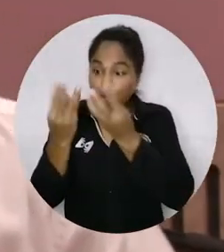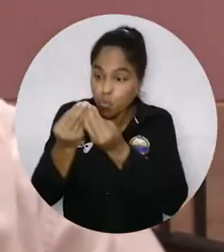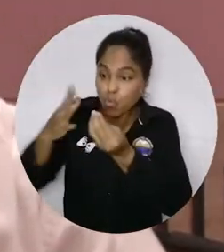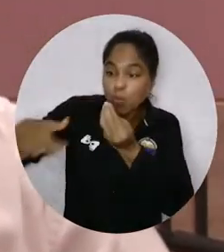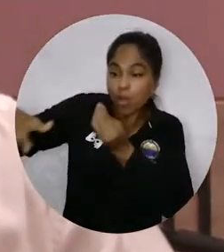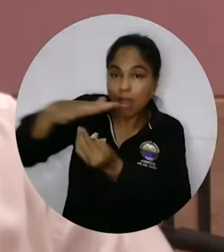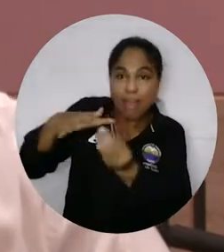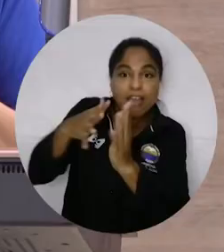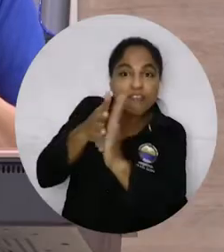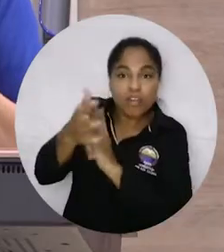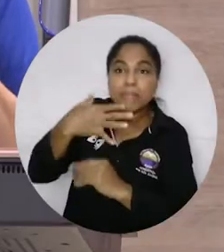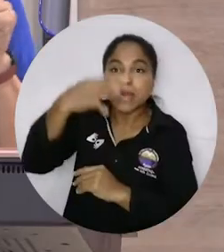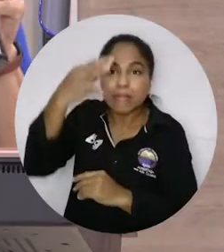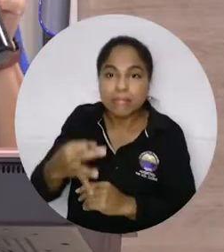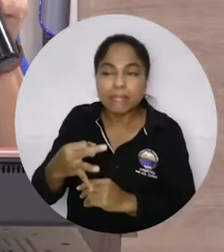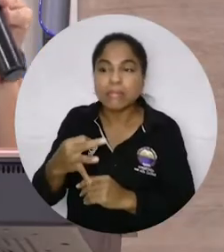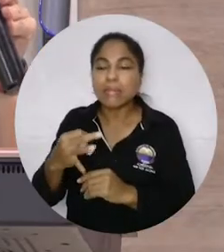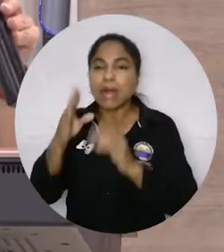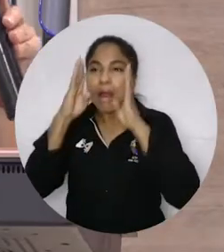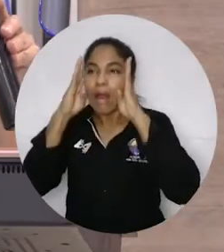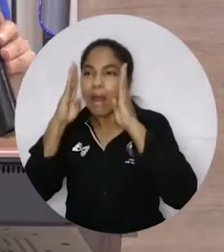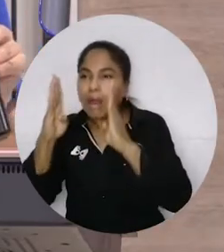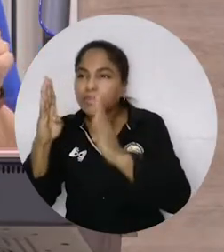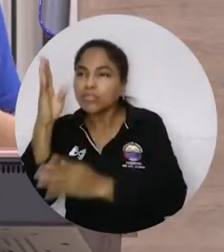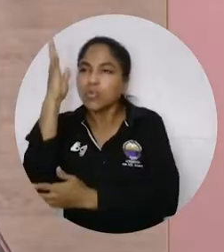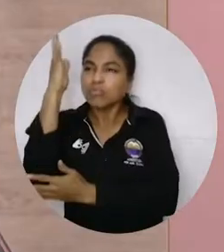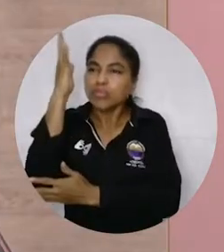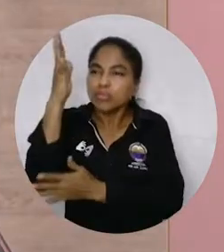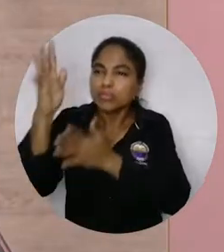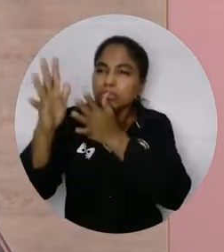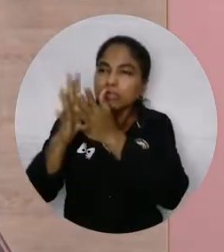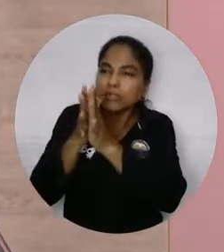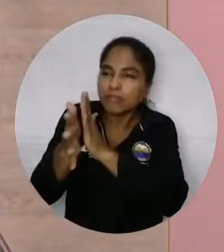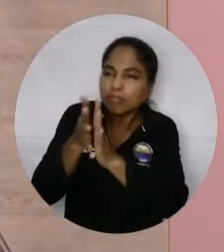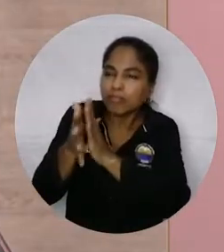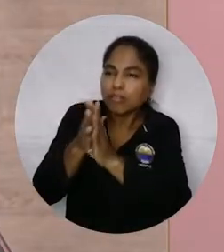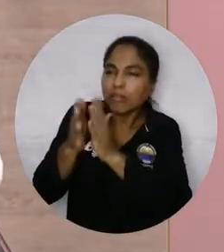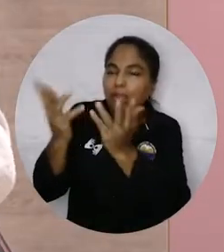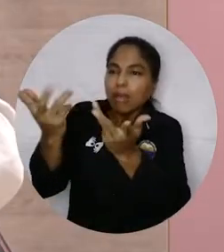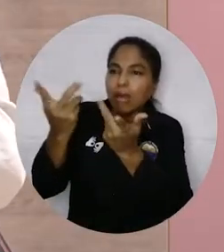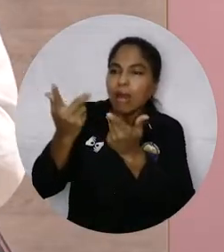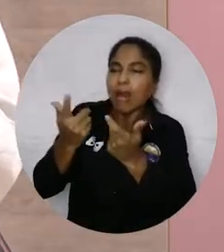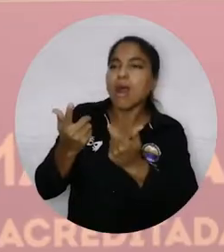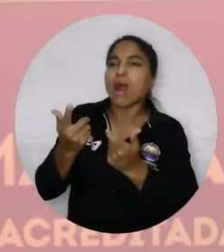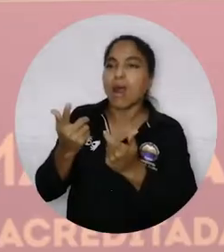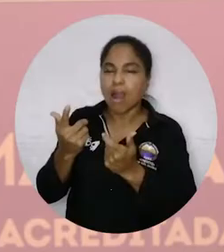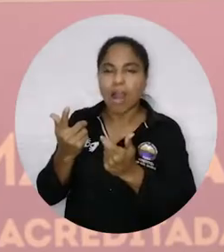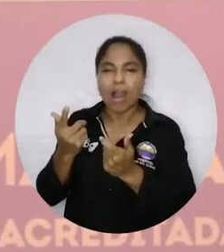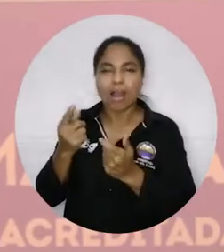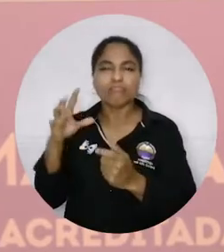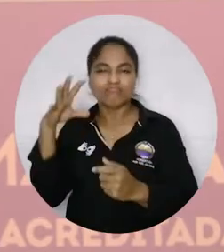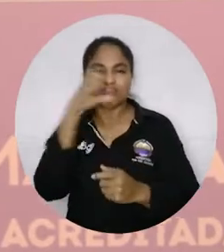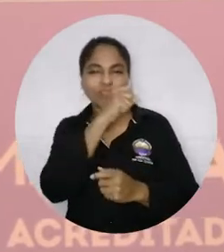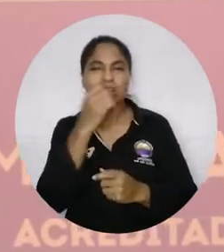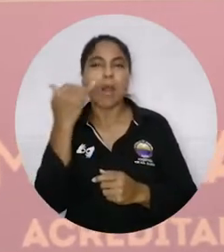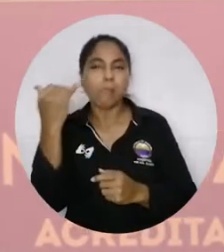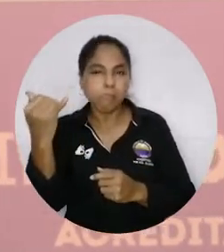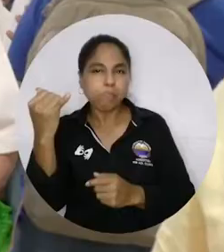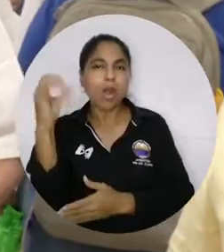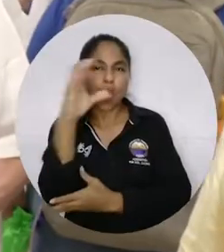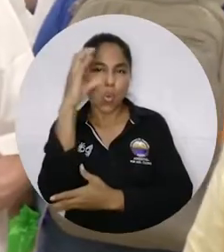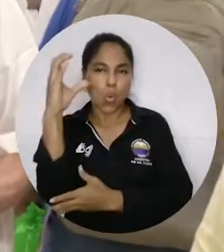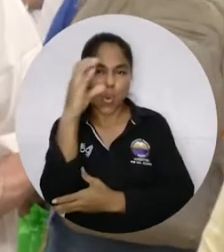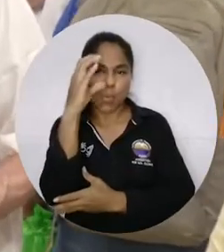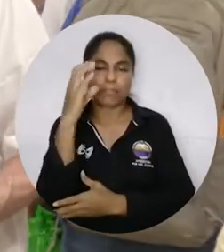Comisión de la Verdad. Escuchar a los miembros de la Comisión realmente nos hace ver que detrás de esas páginas está nuestro